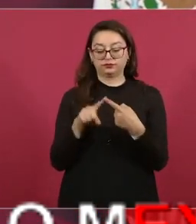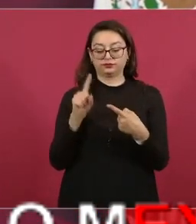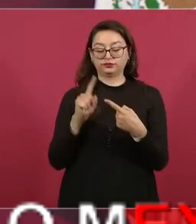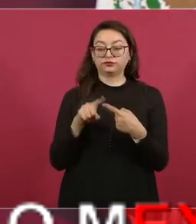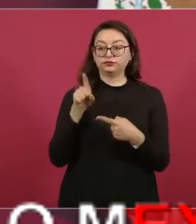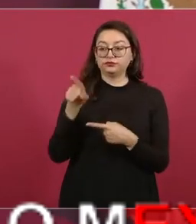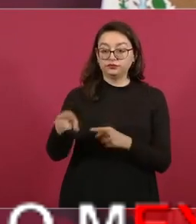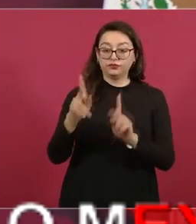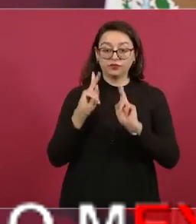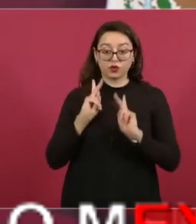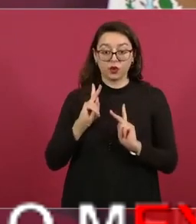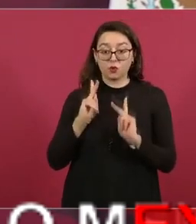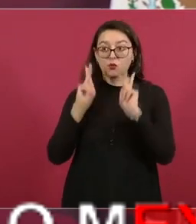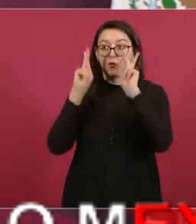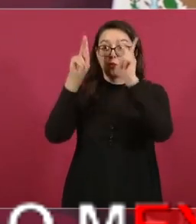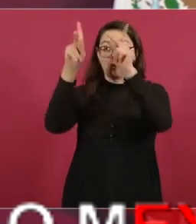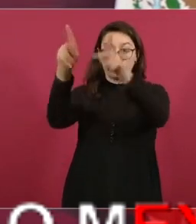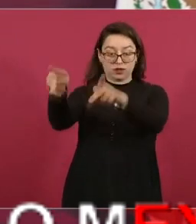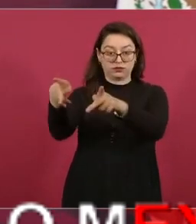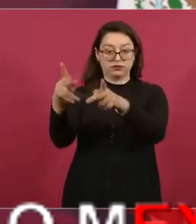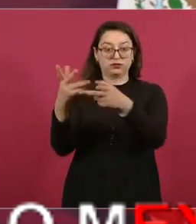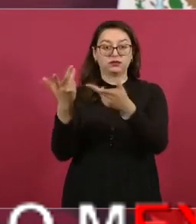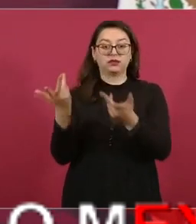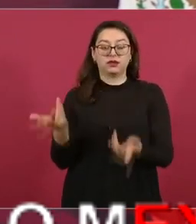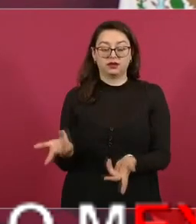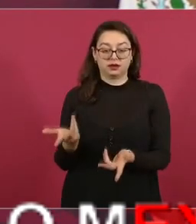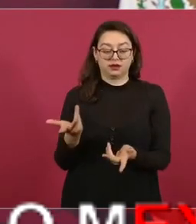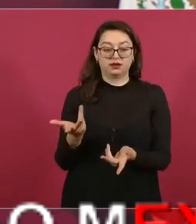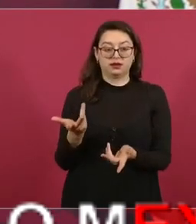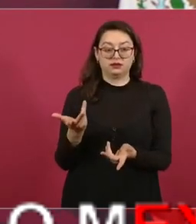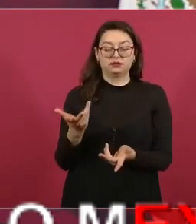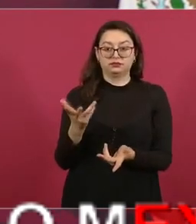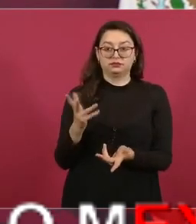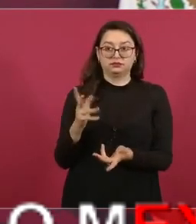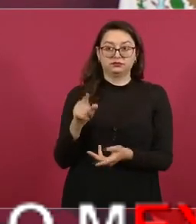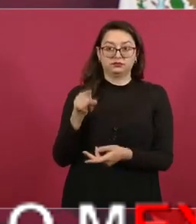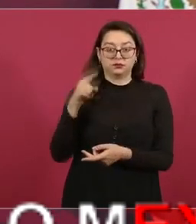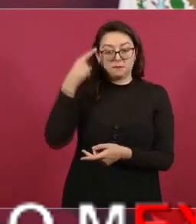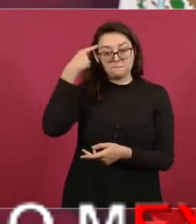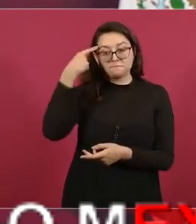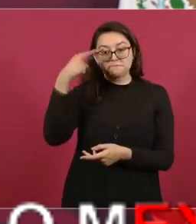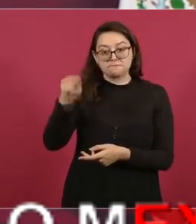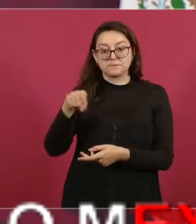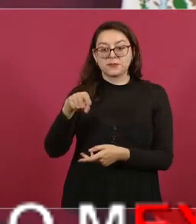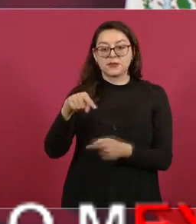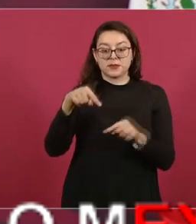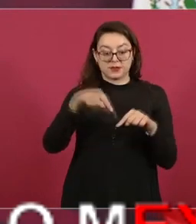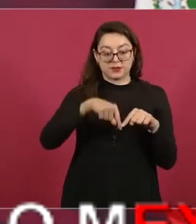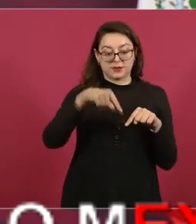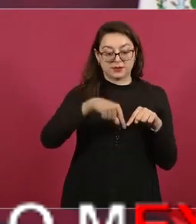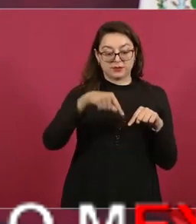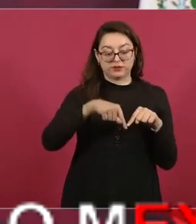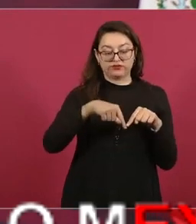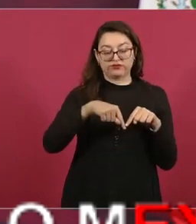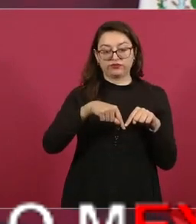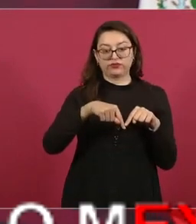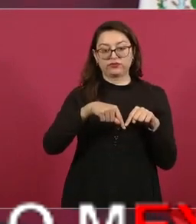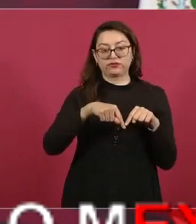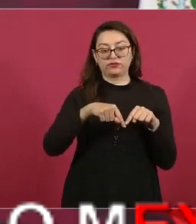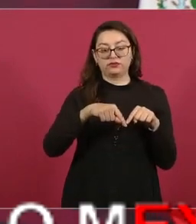es un viaducto de la Volkswagen hasta el estadio de fútbol